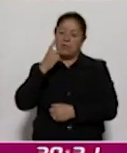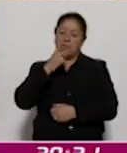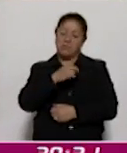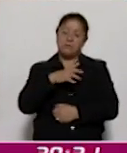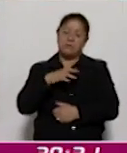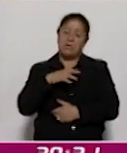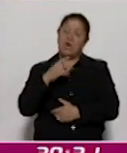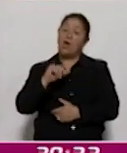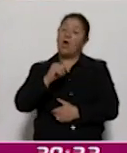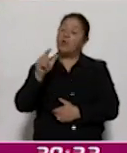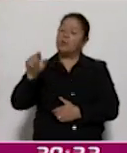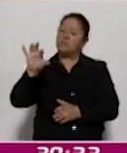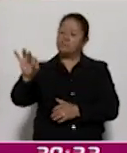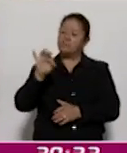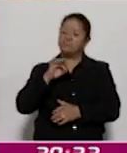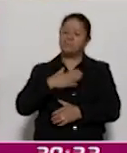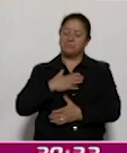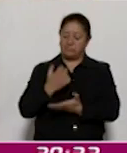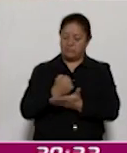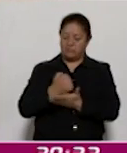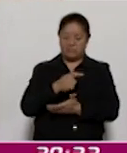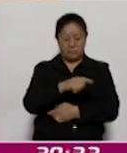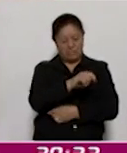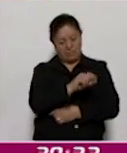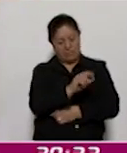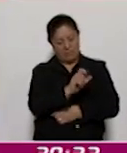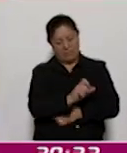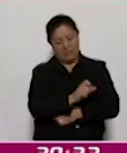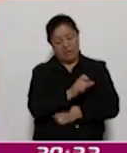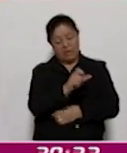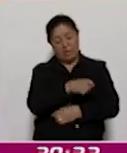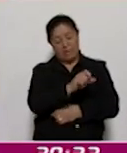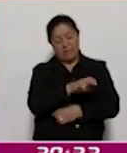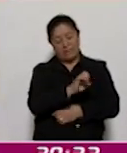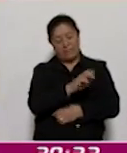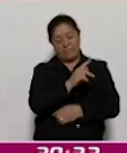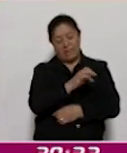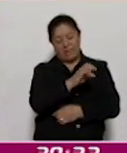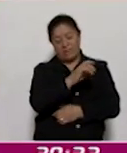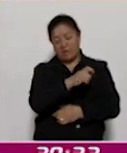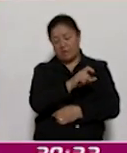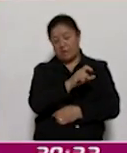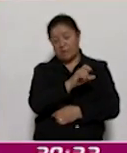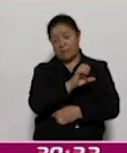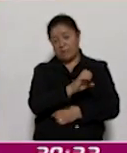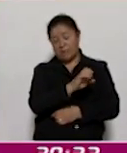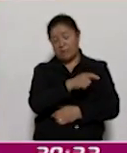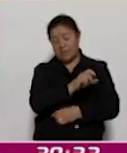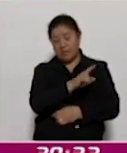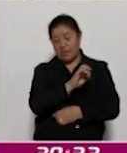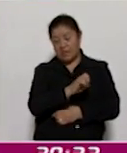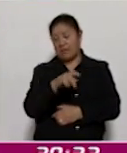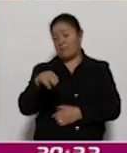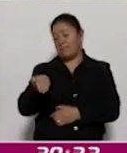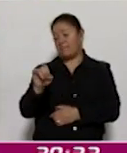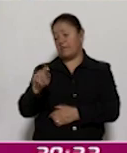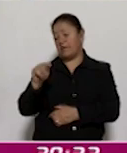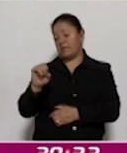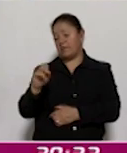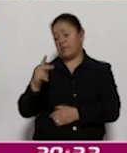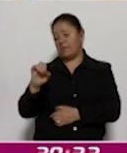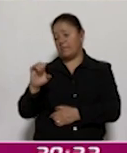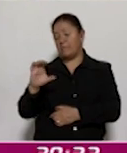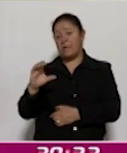nacionales obtenidos en localidades como Tlaquepaque y Metepec. Además, compartió sus planes de participar en eventos